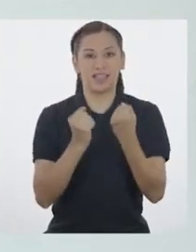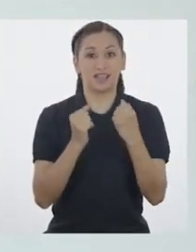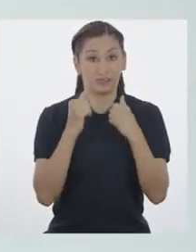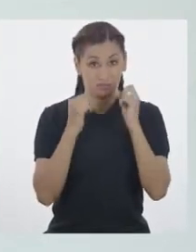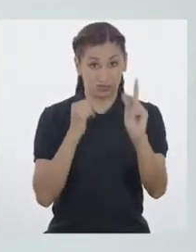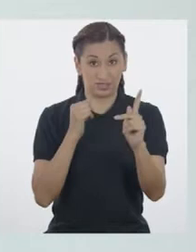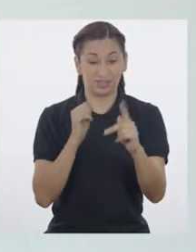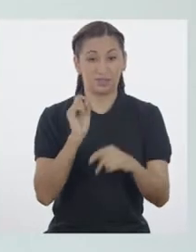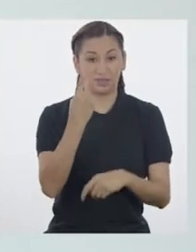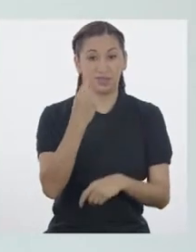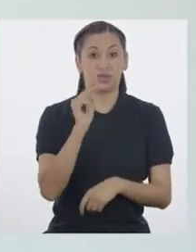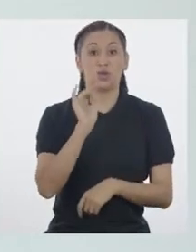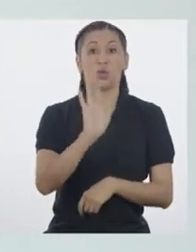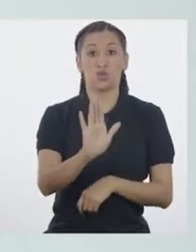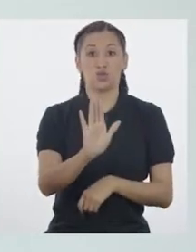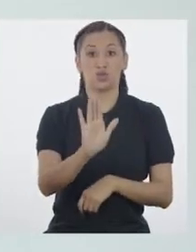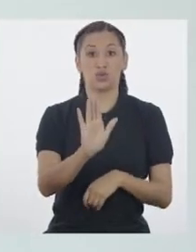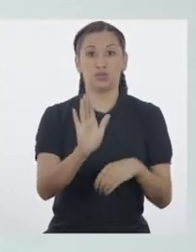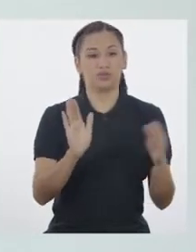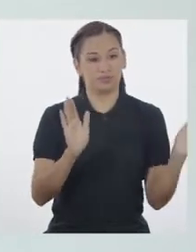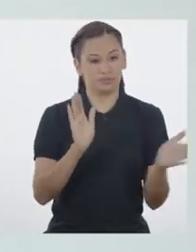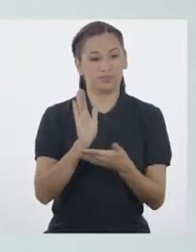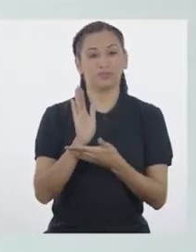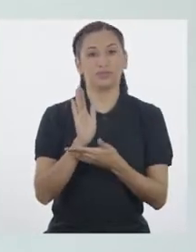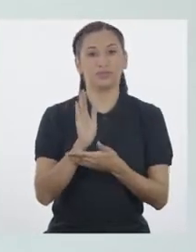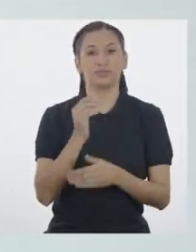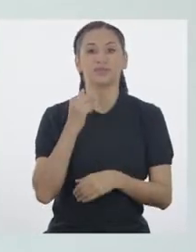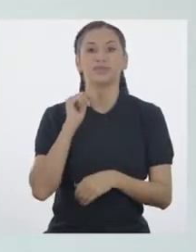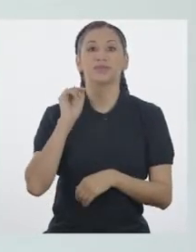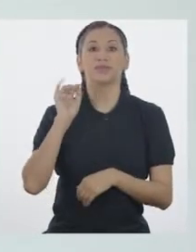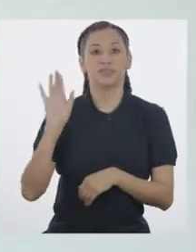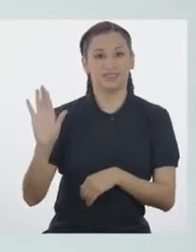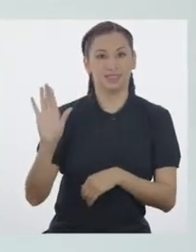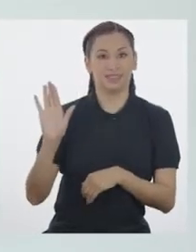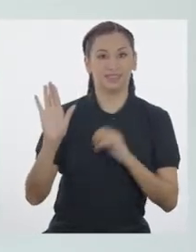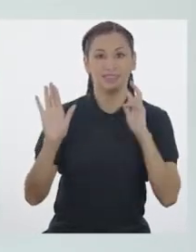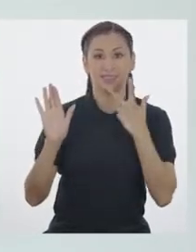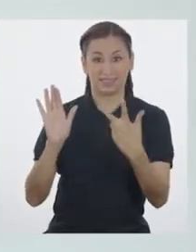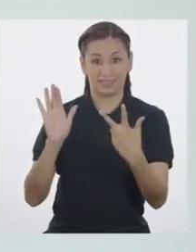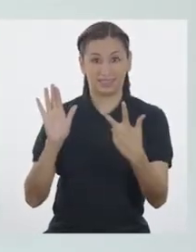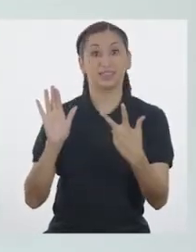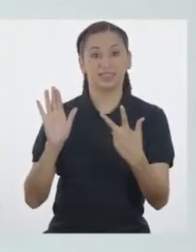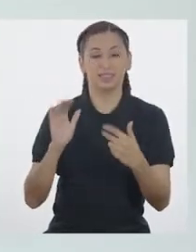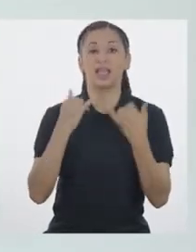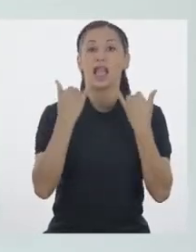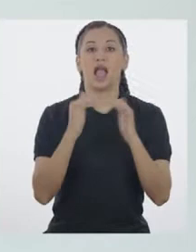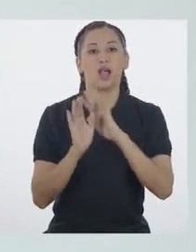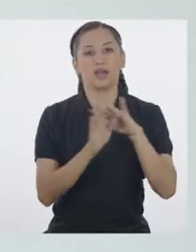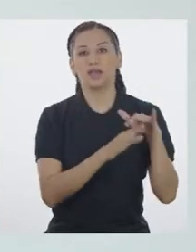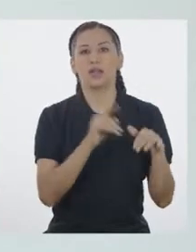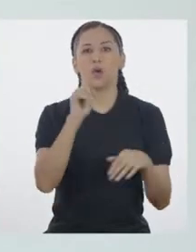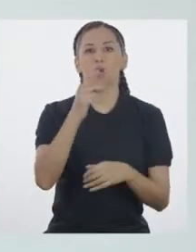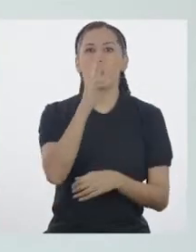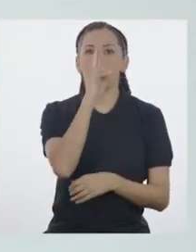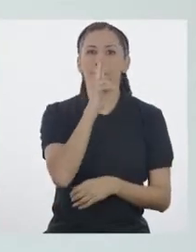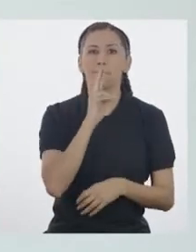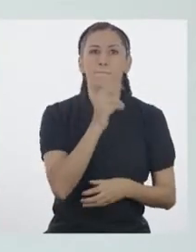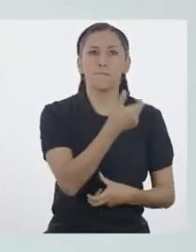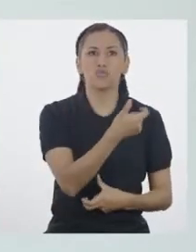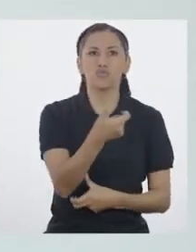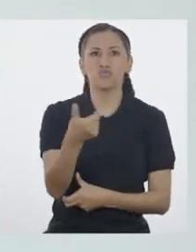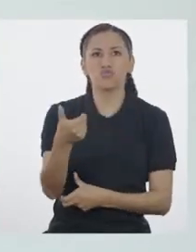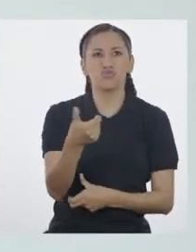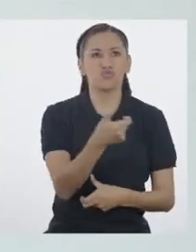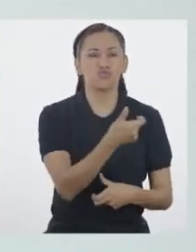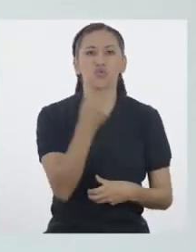Una vez más. Uno, dos, tres. Ahora vamos a imaginar cómo es el trabajo de un bombero.